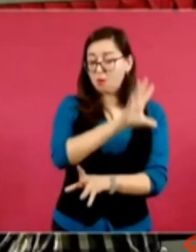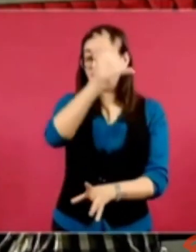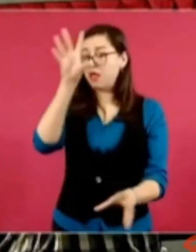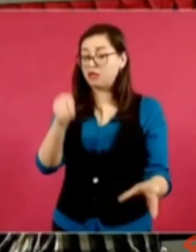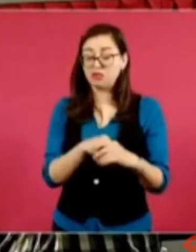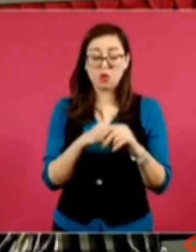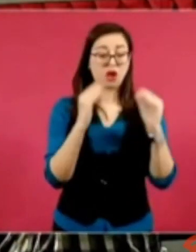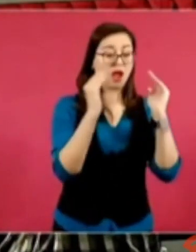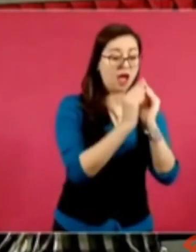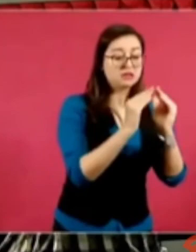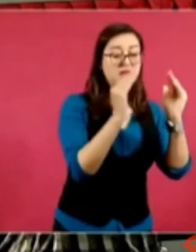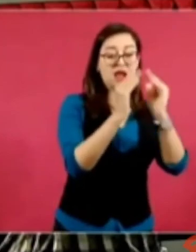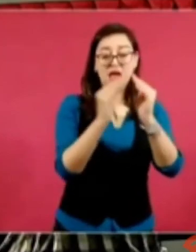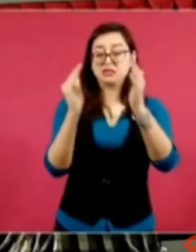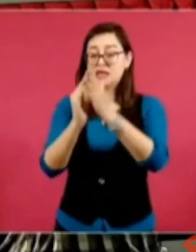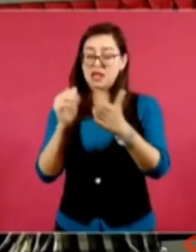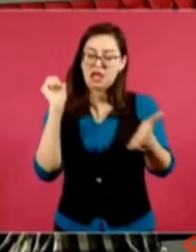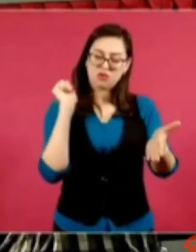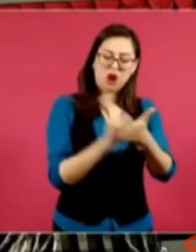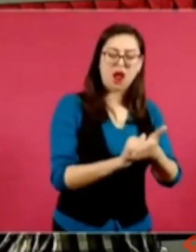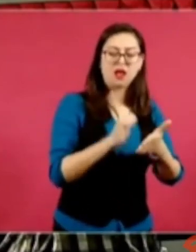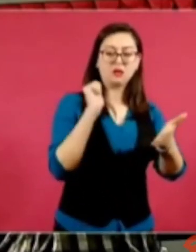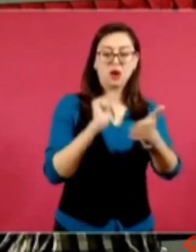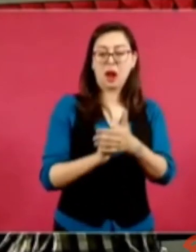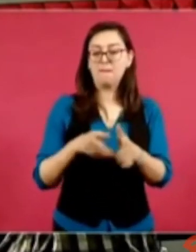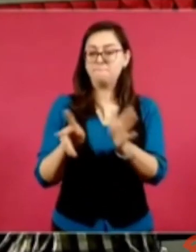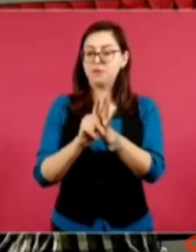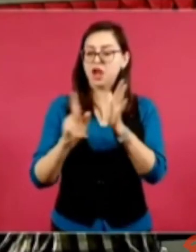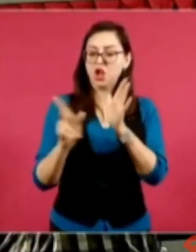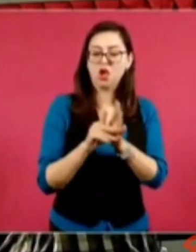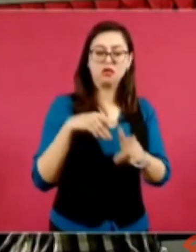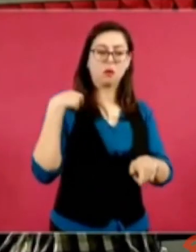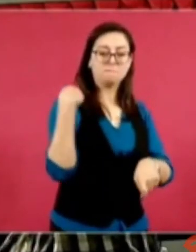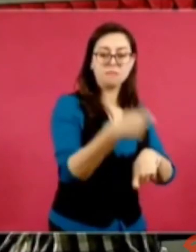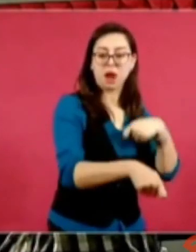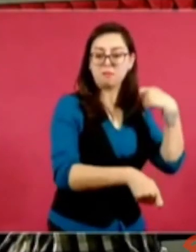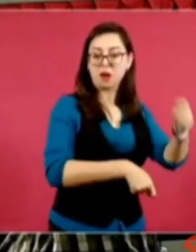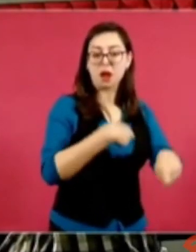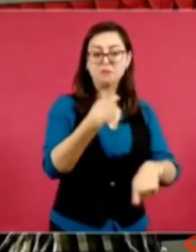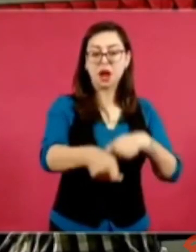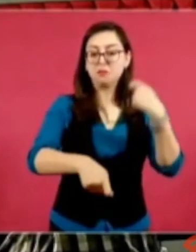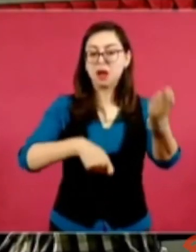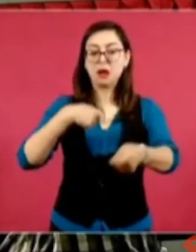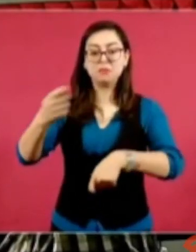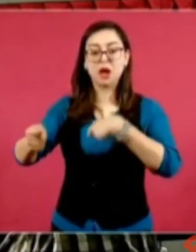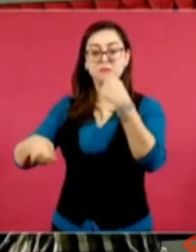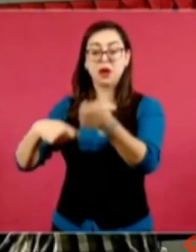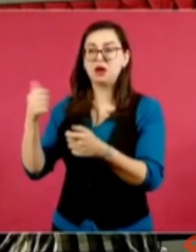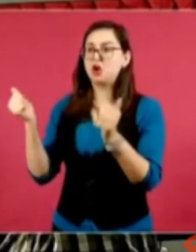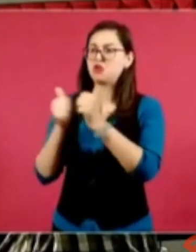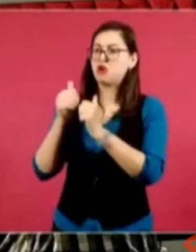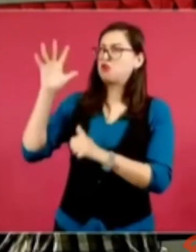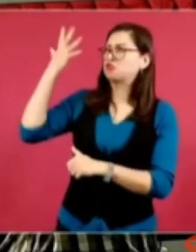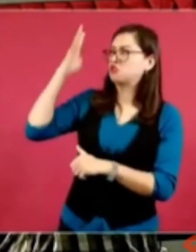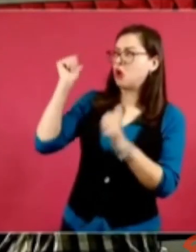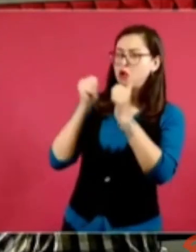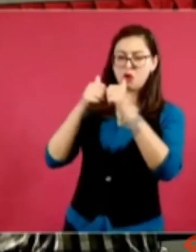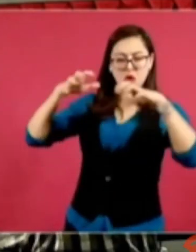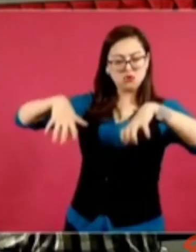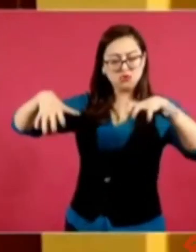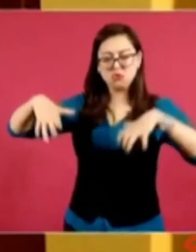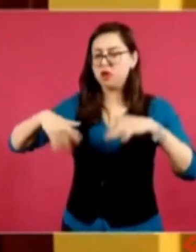con el sol con la lluvia se necesita tener convicciones principios ideales